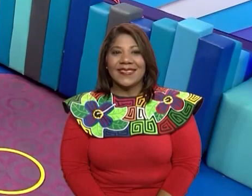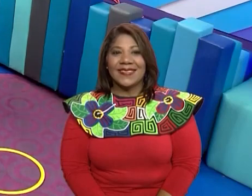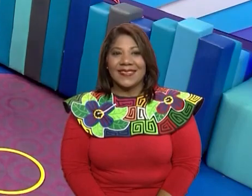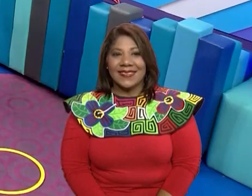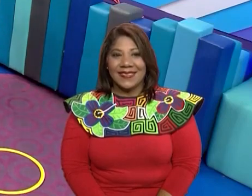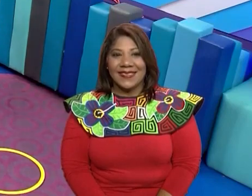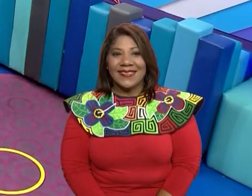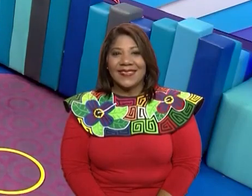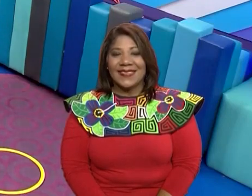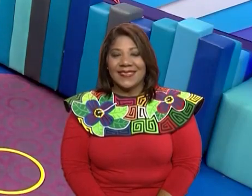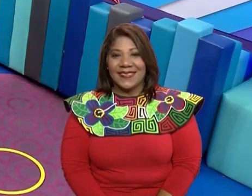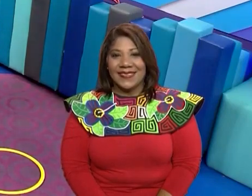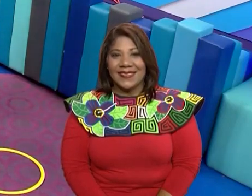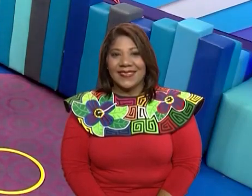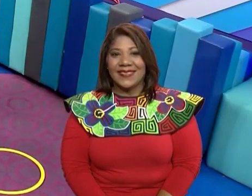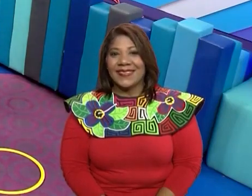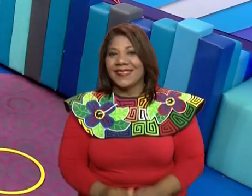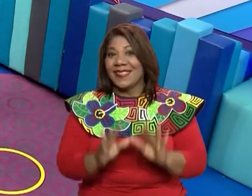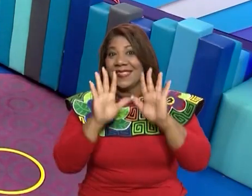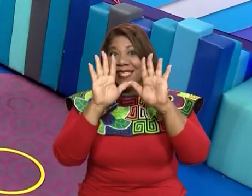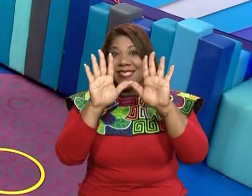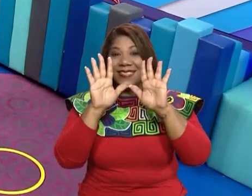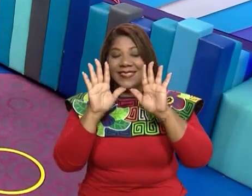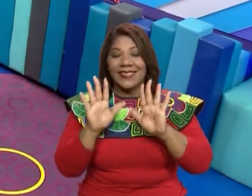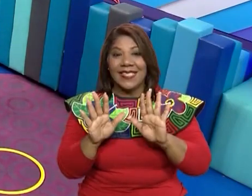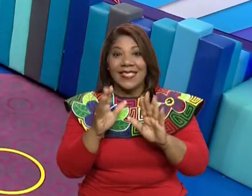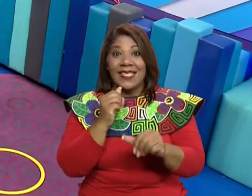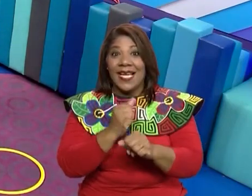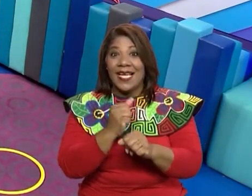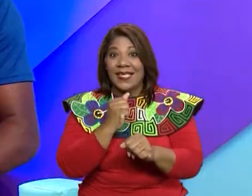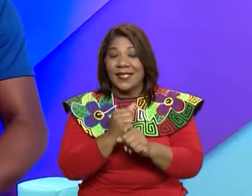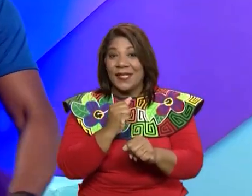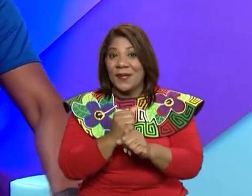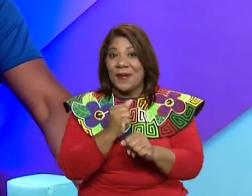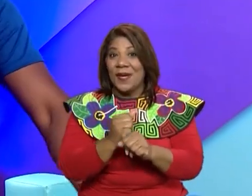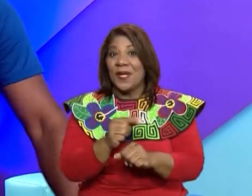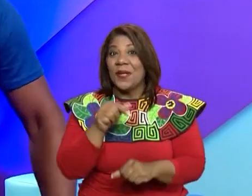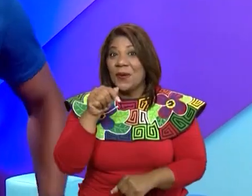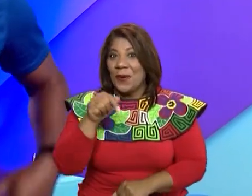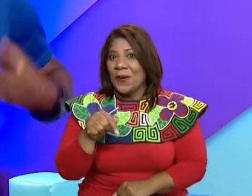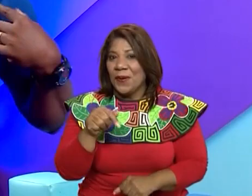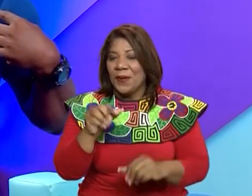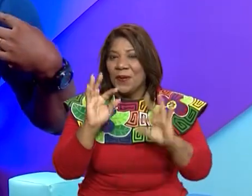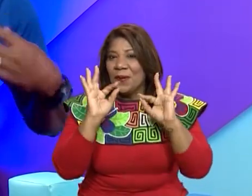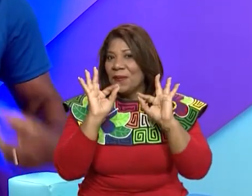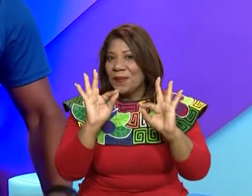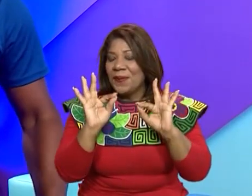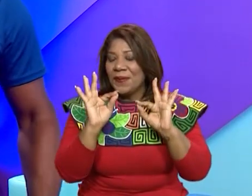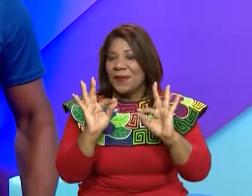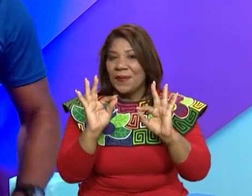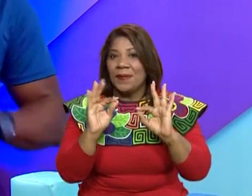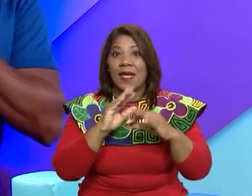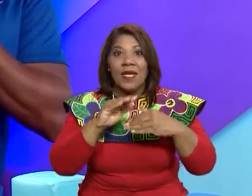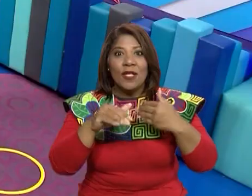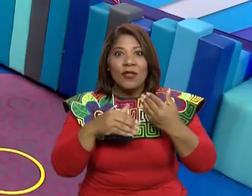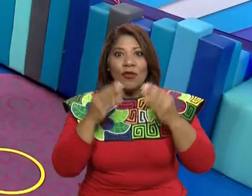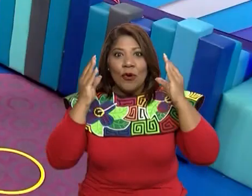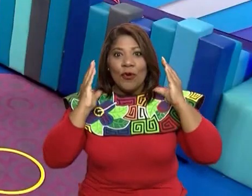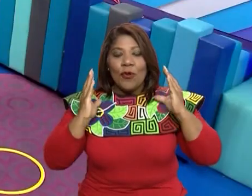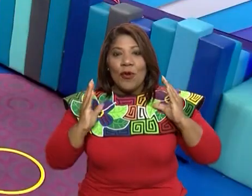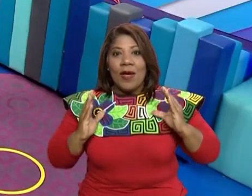Ok, niños. Excelente. Se dieron cuenta que trabajamos casi todas las partes de nuestro cuerpo.